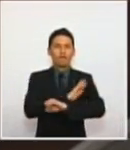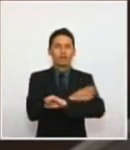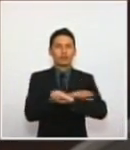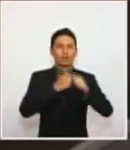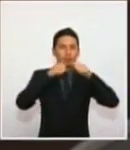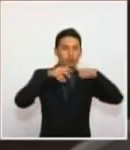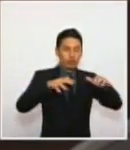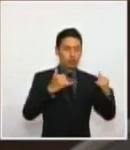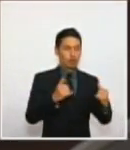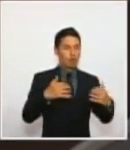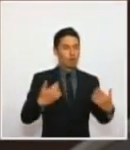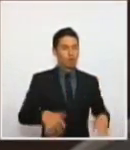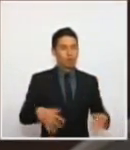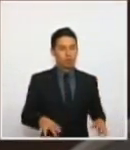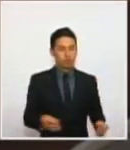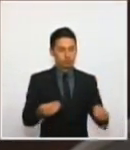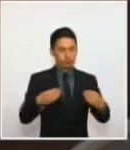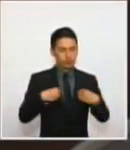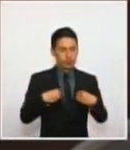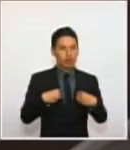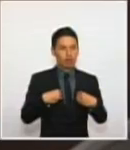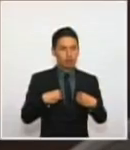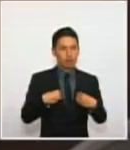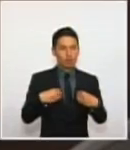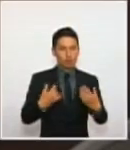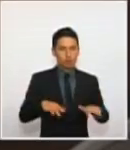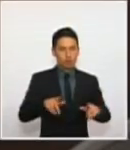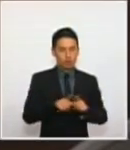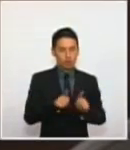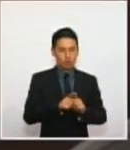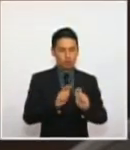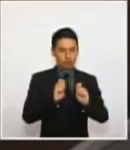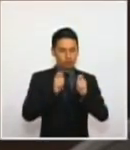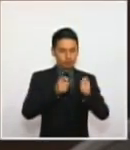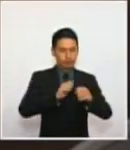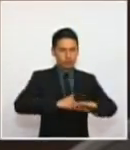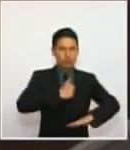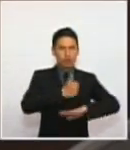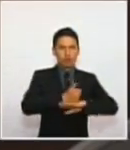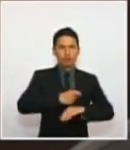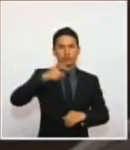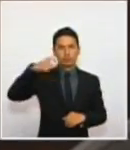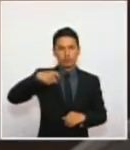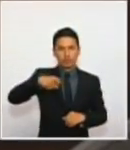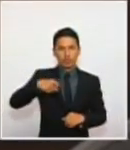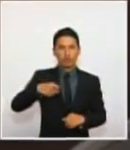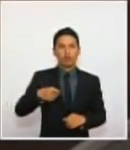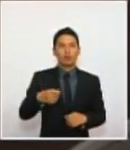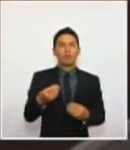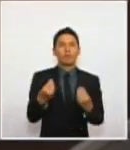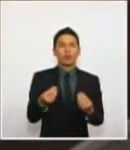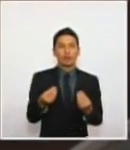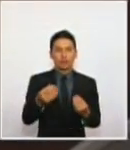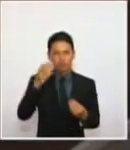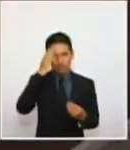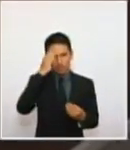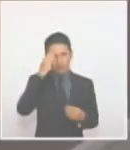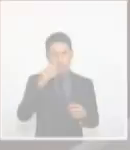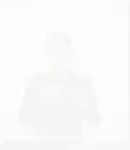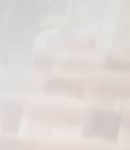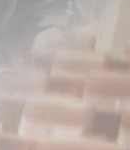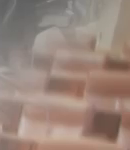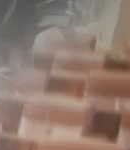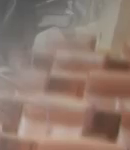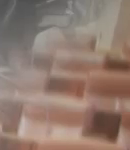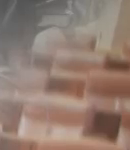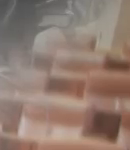adquiere aquí ciertamente un rango que es necesario para que no sea una herramienta fugaz.